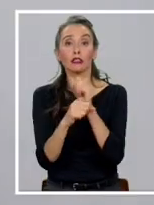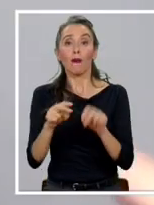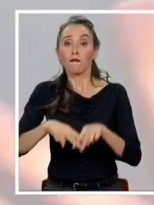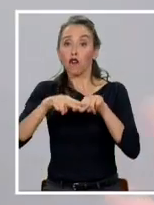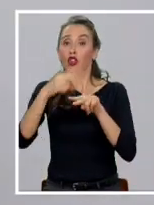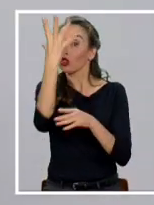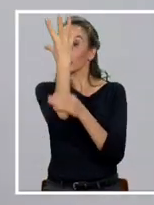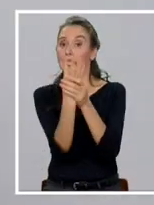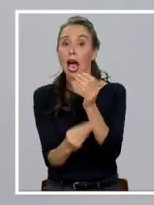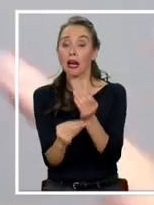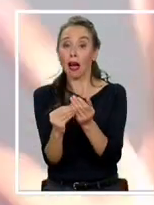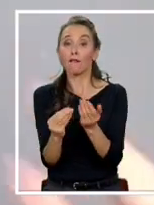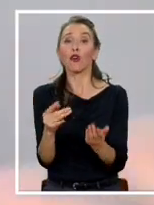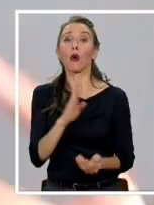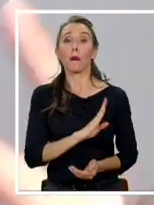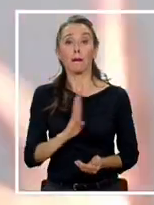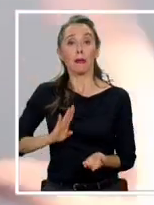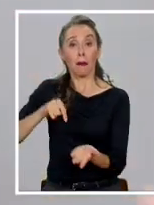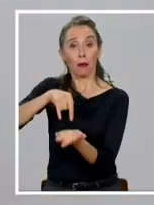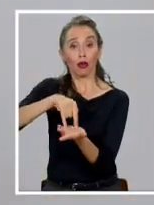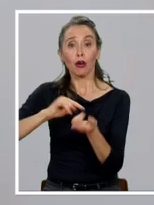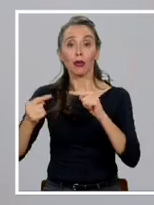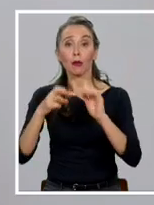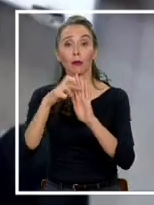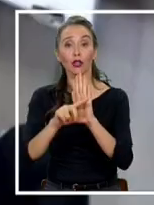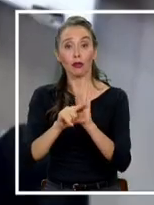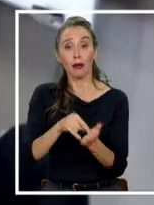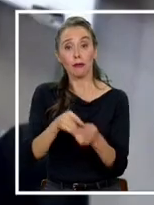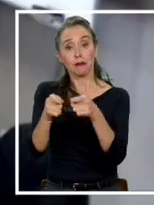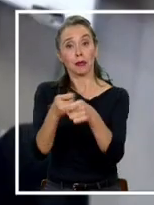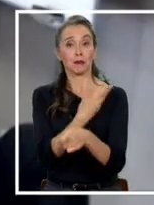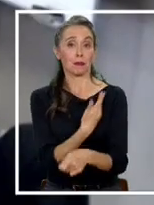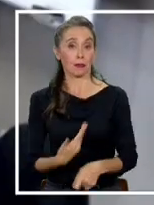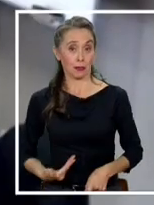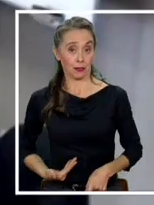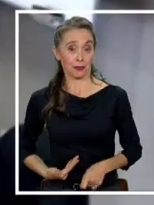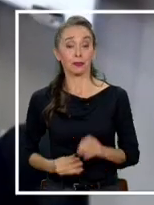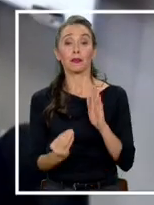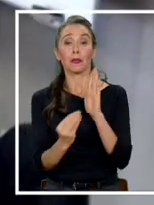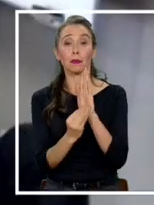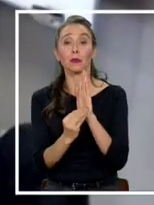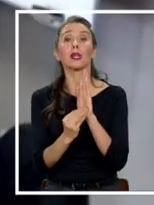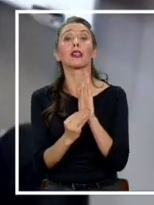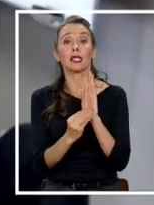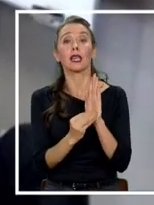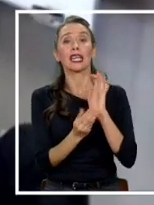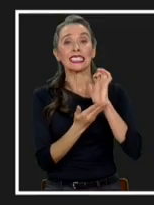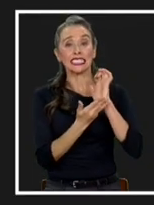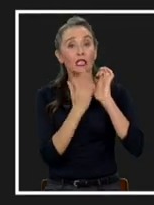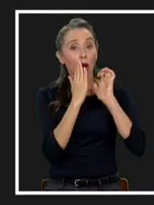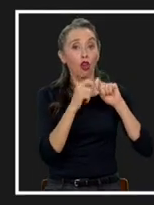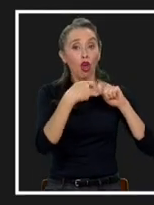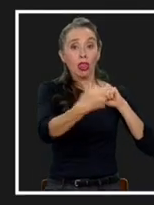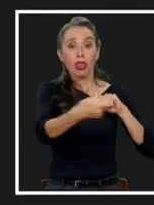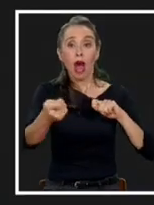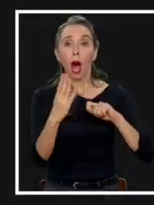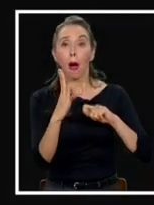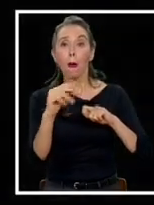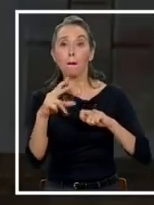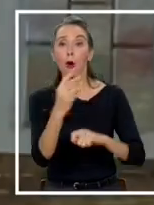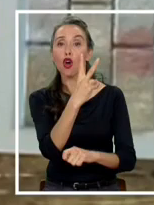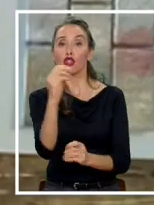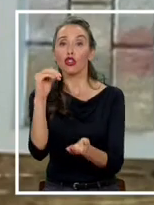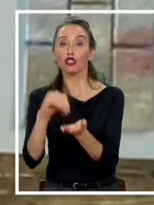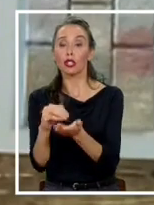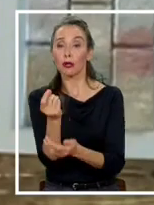Por eso el Congreso ya discute el proyecto ingresado por el Ejecutivo que establece la entrega de un bono de 200 mil pesos.